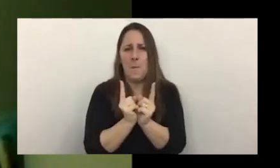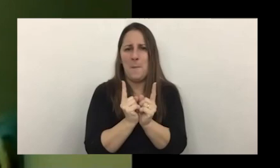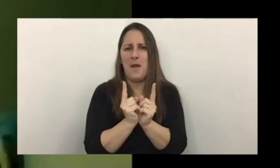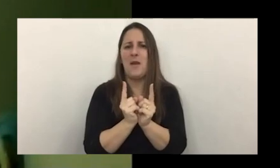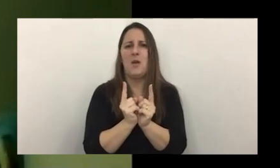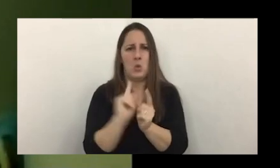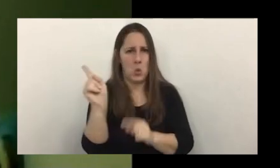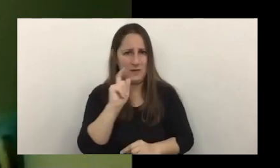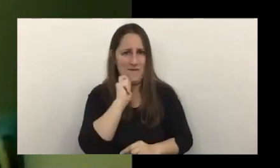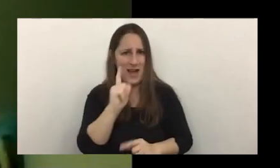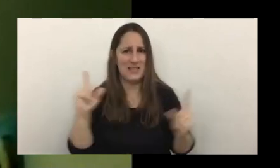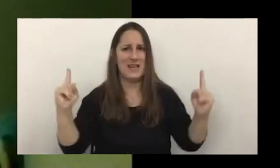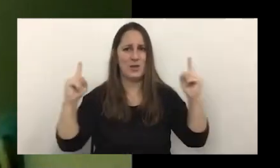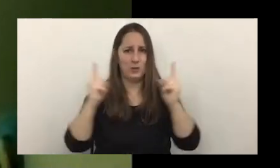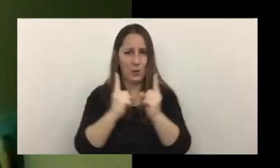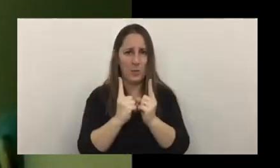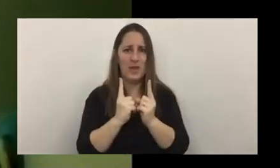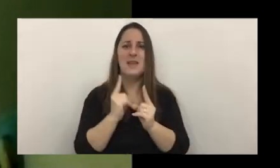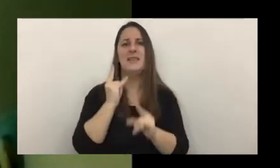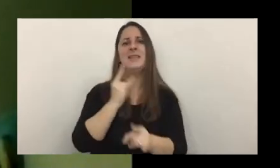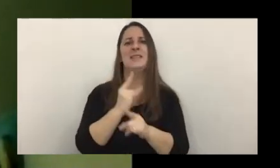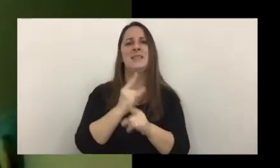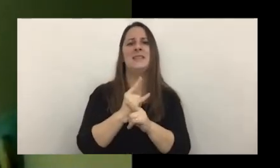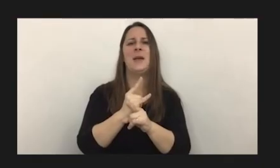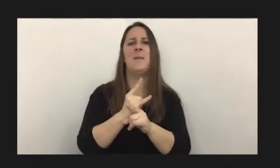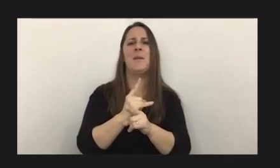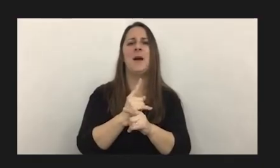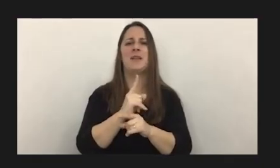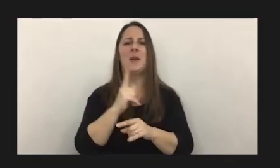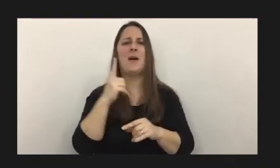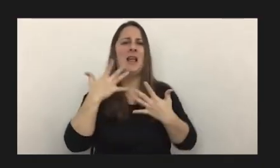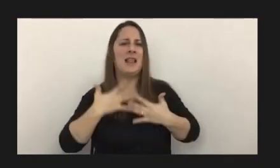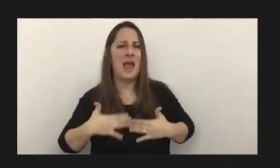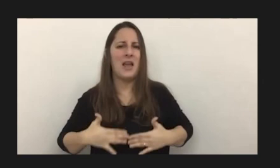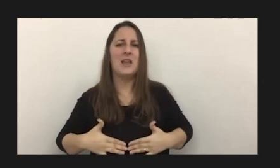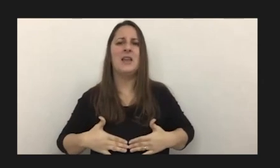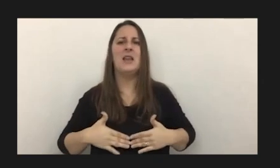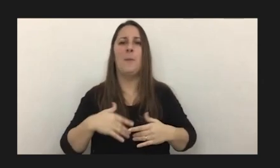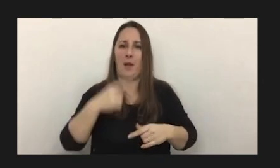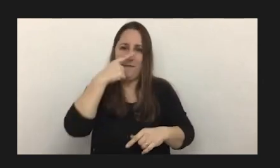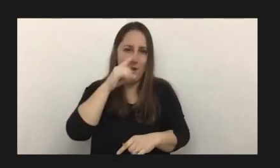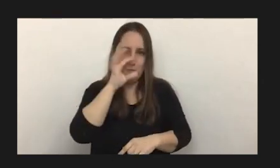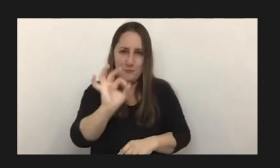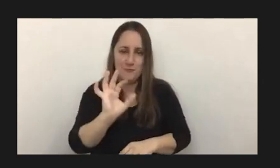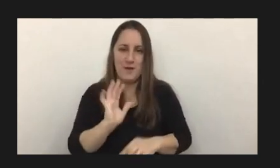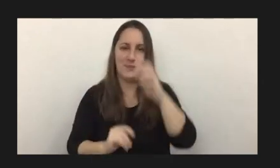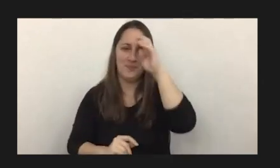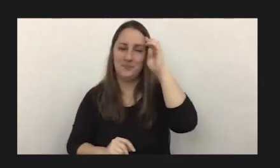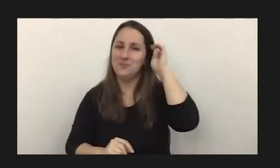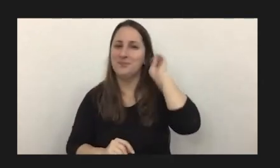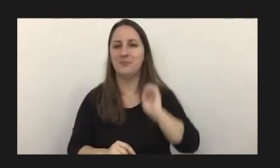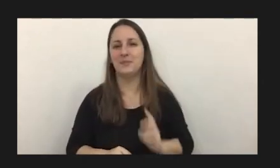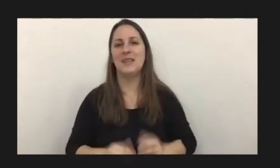es nada sencillo que siempre parece que va a ser un mes tranquilo y nunca sucede así que